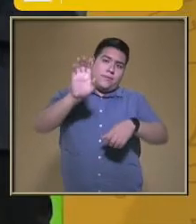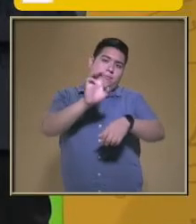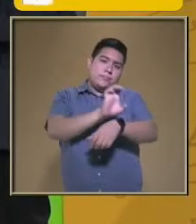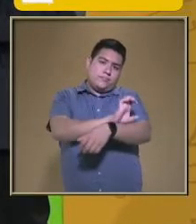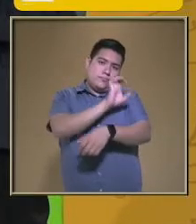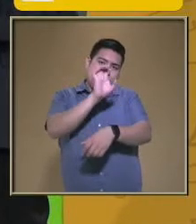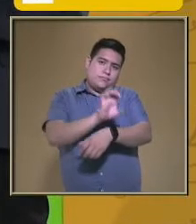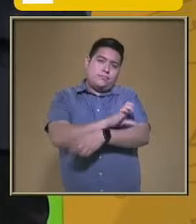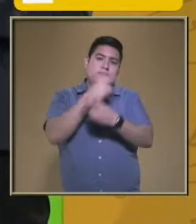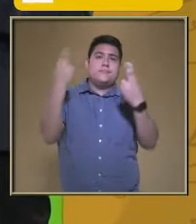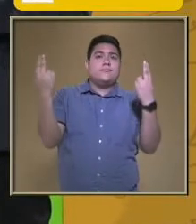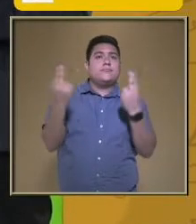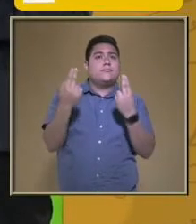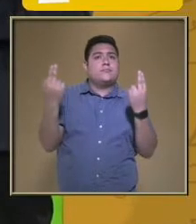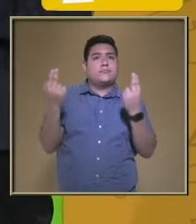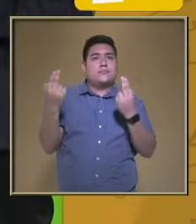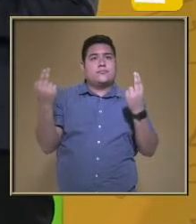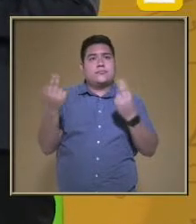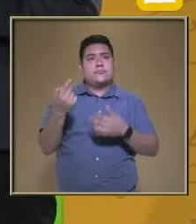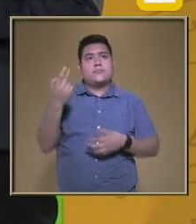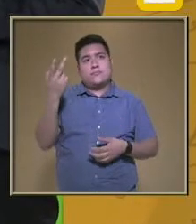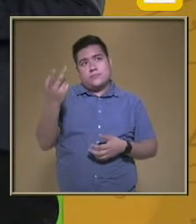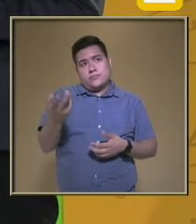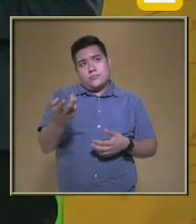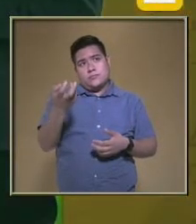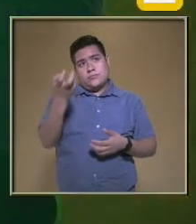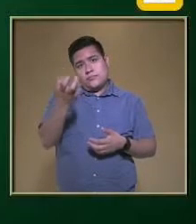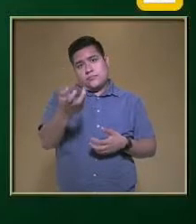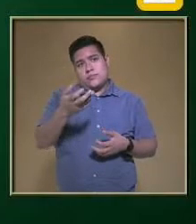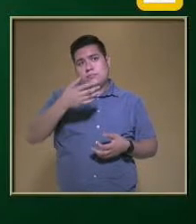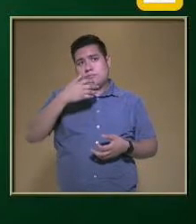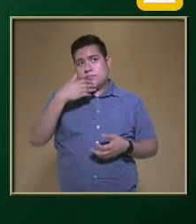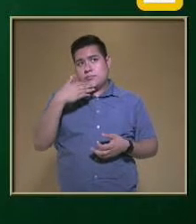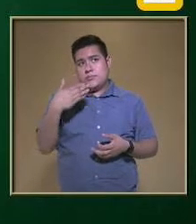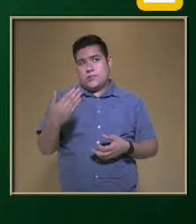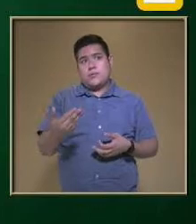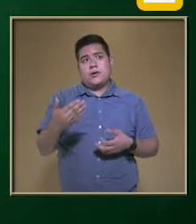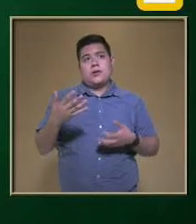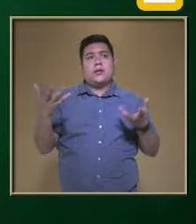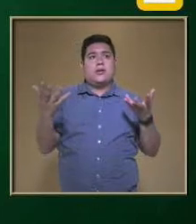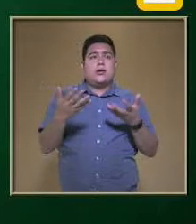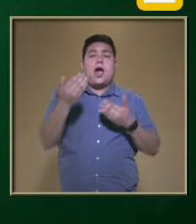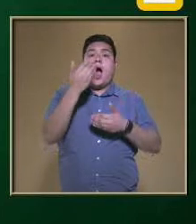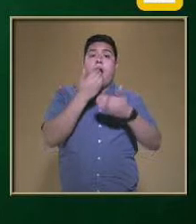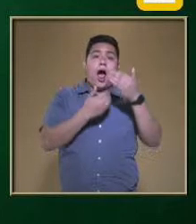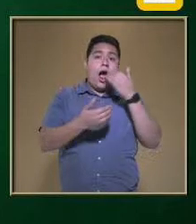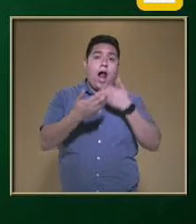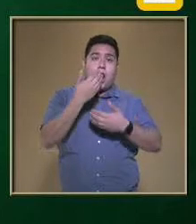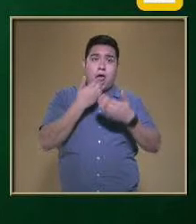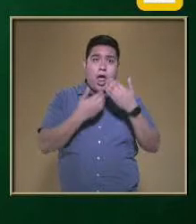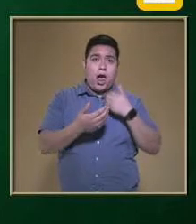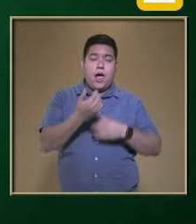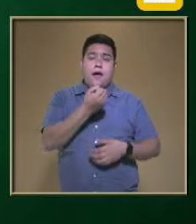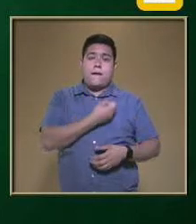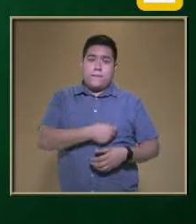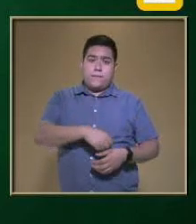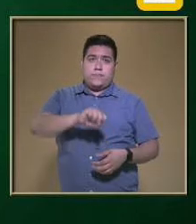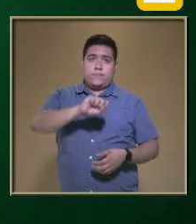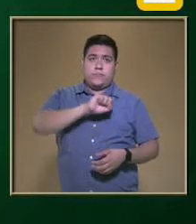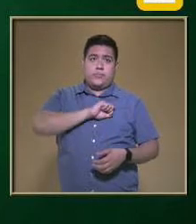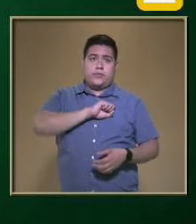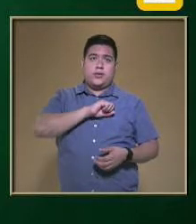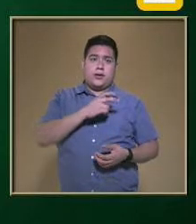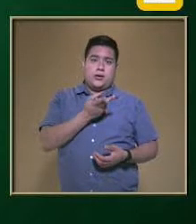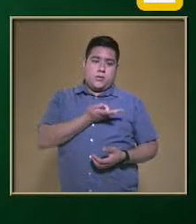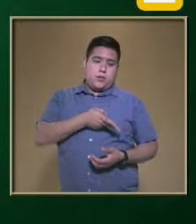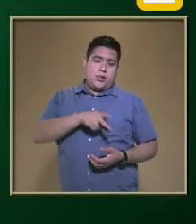esté desarrollando Para que todo esto Se dé con un buen funcionamiento Se requiere Ingerir alimentos Que nos Den nutrientes Para